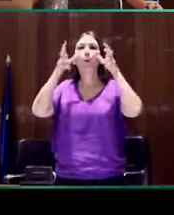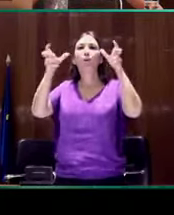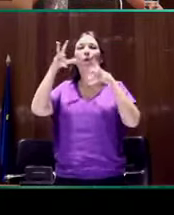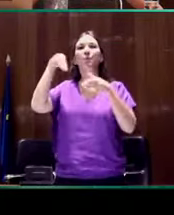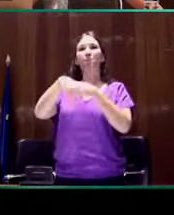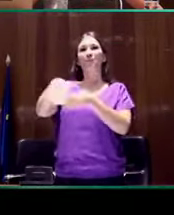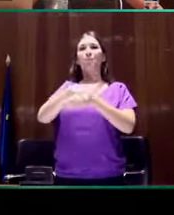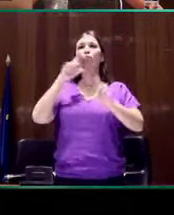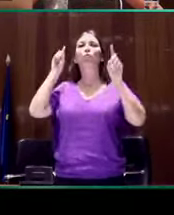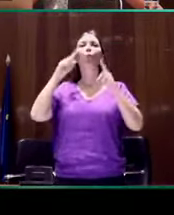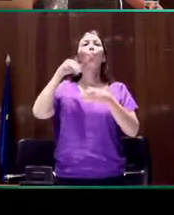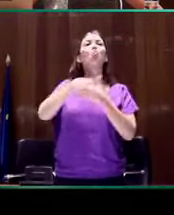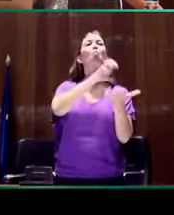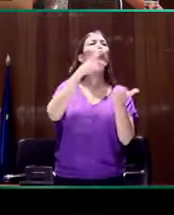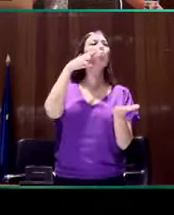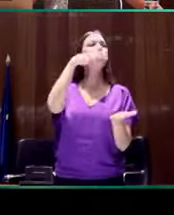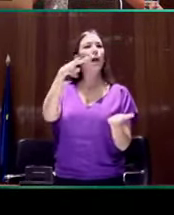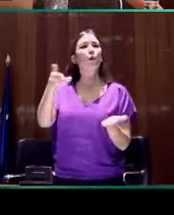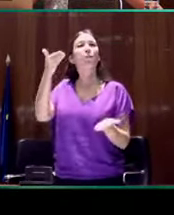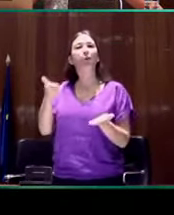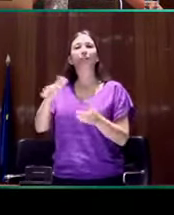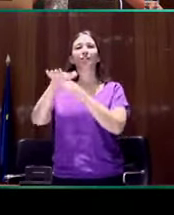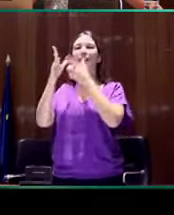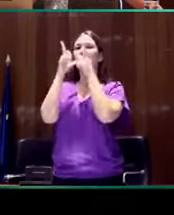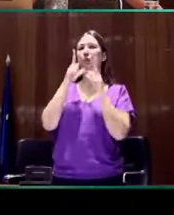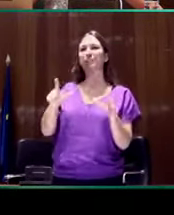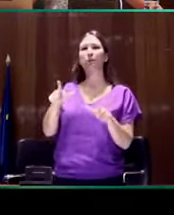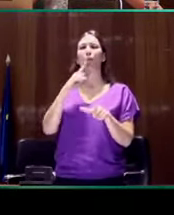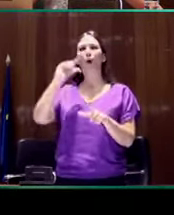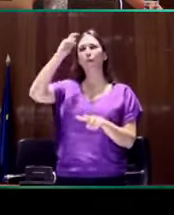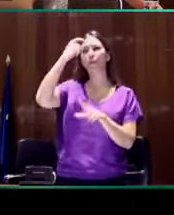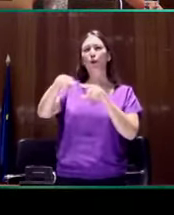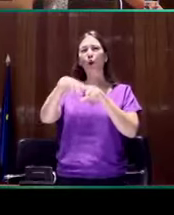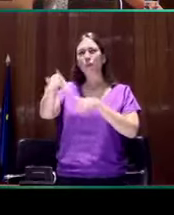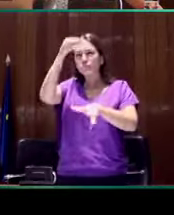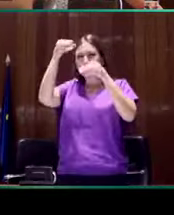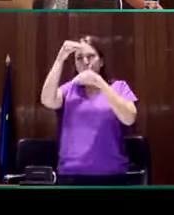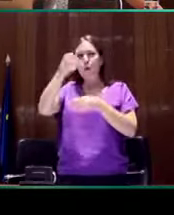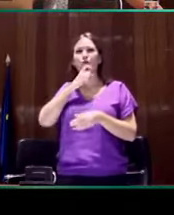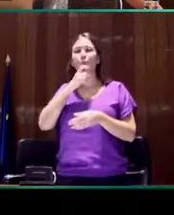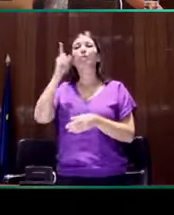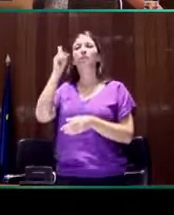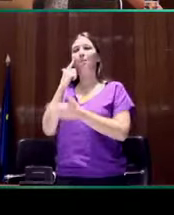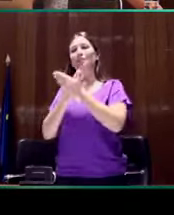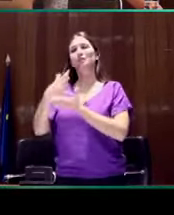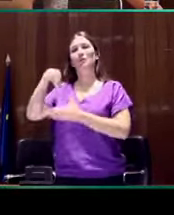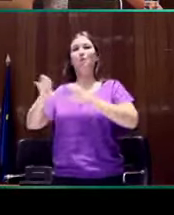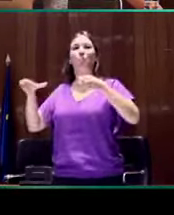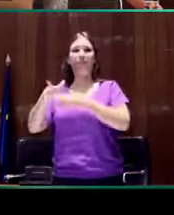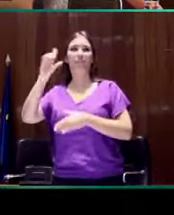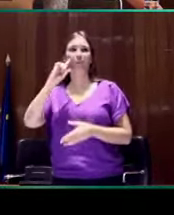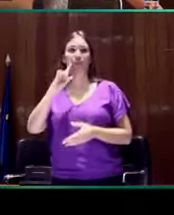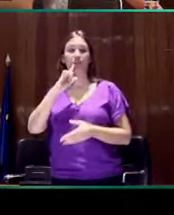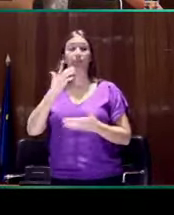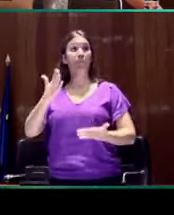educación museal, la importancia del contexto lingüístico en la comprensión de conceptos, estudio de la comunidad sorda. Este